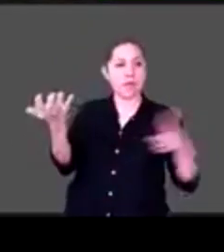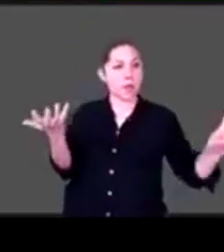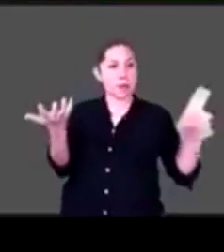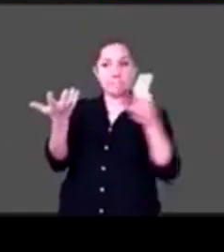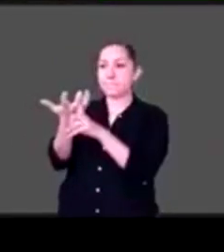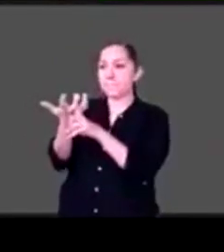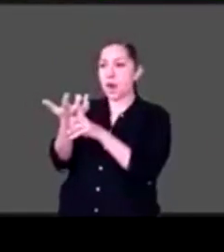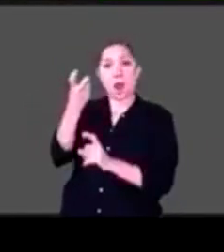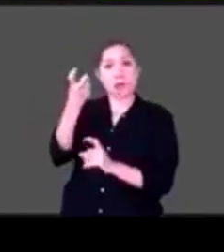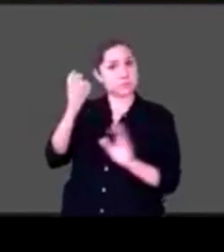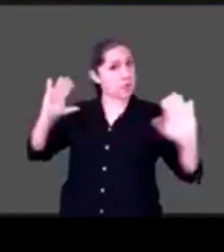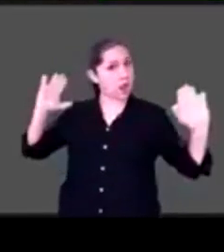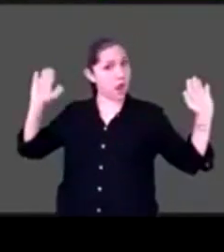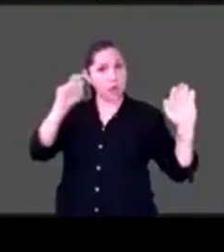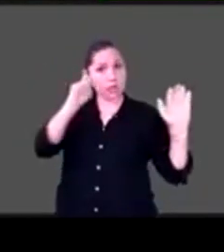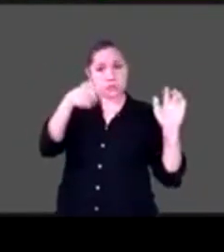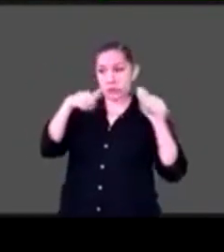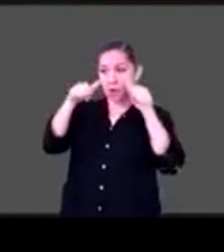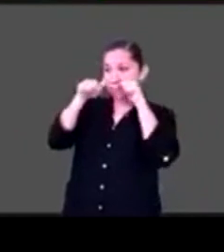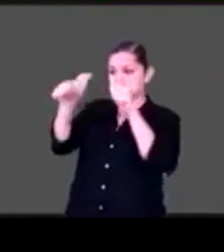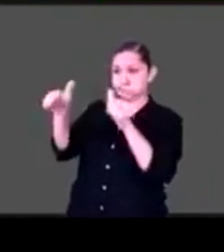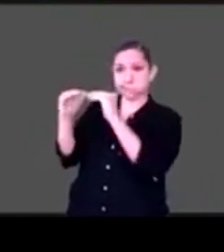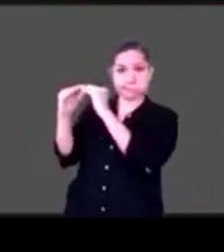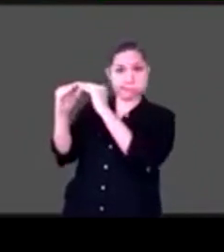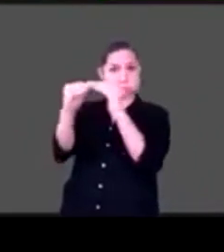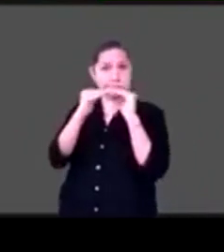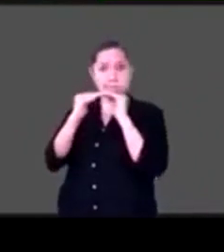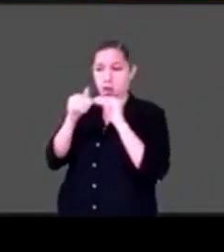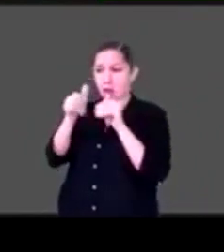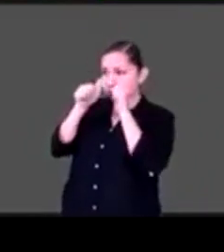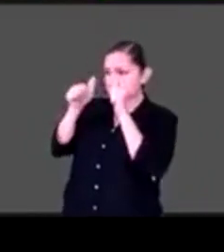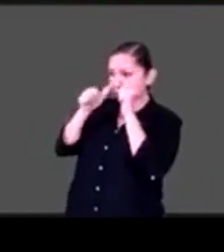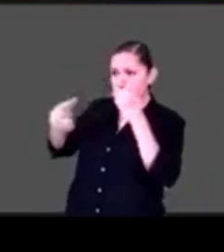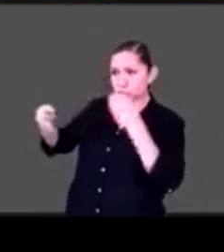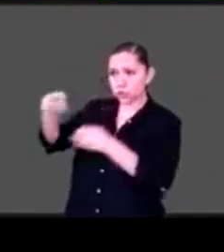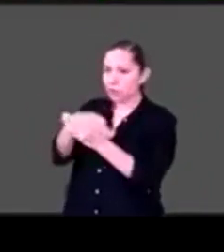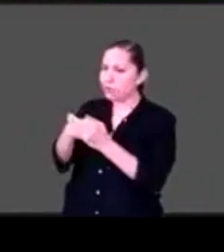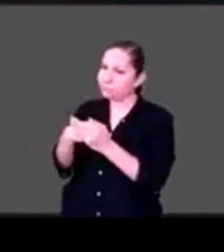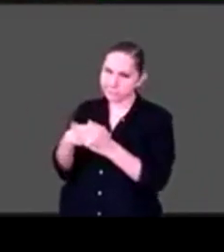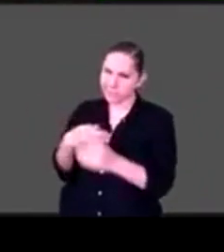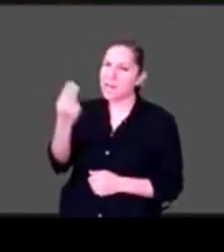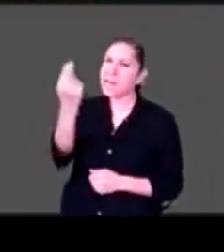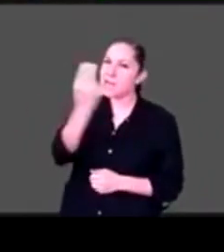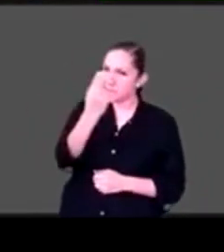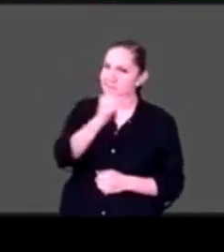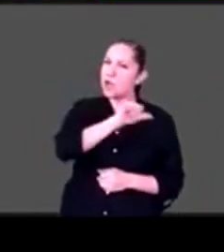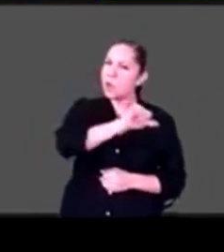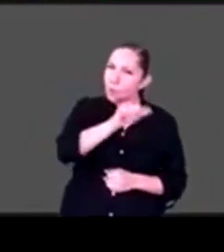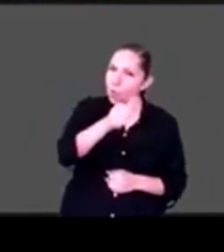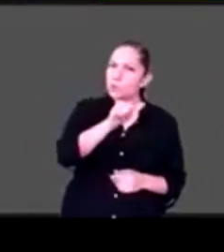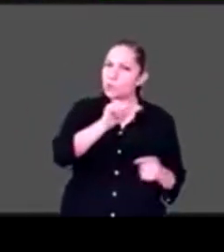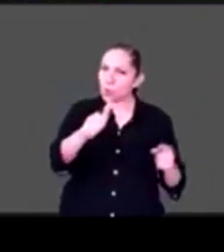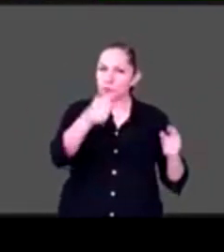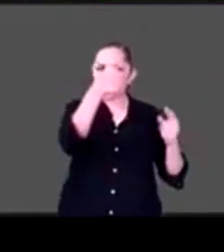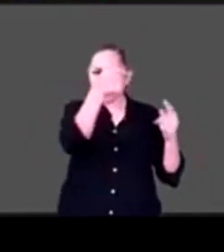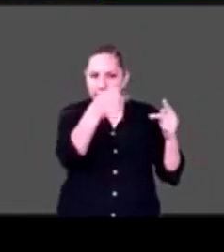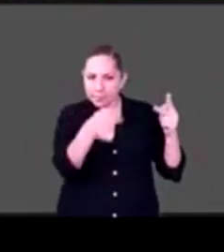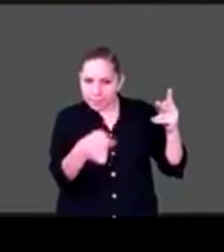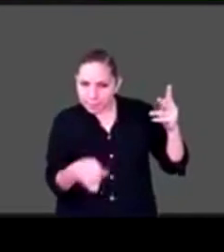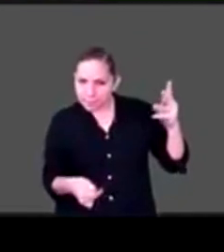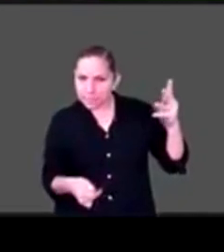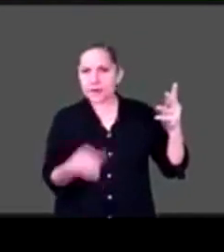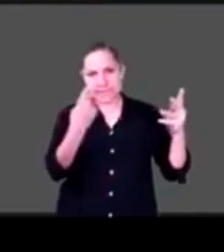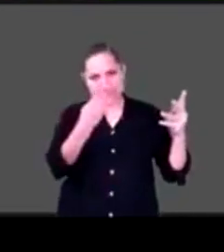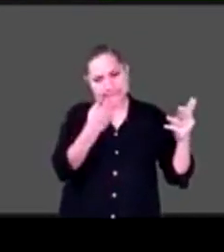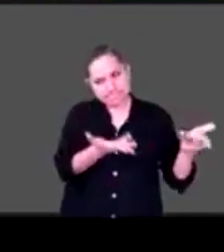supuesto que se necesitan muchísimos apoyos más, pero sí creo que la meta final es decir,